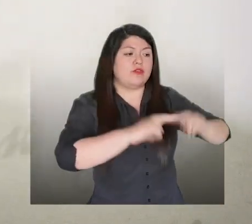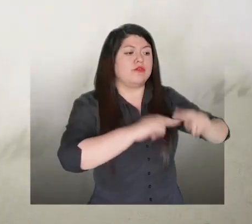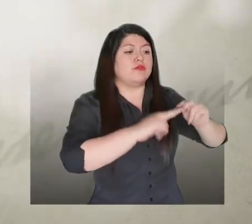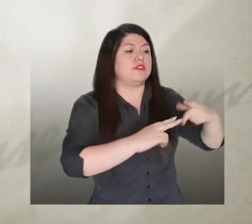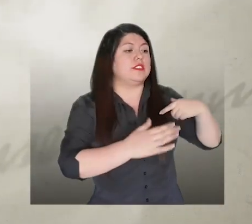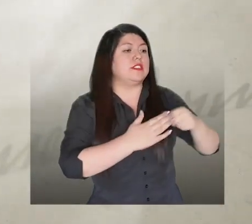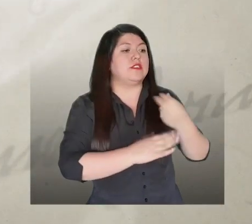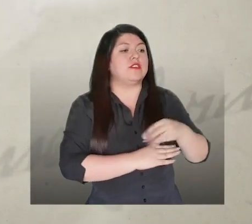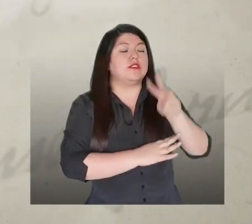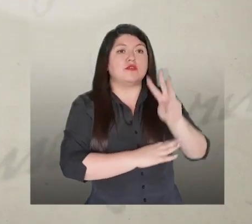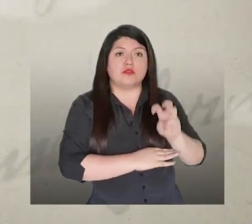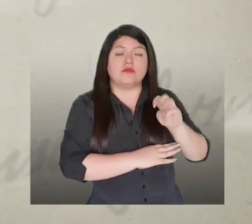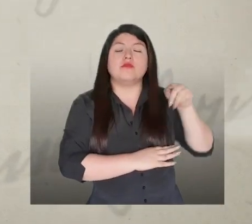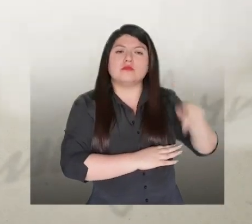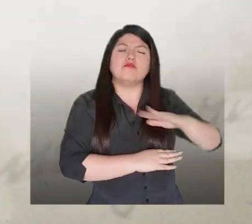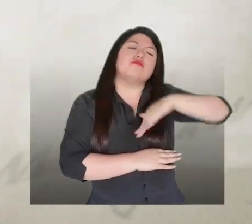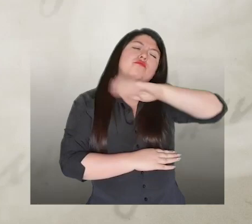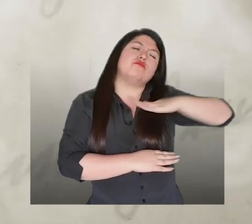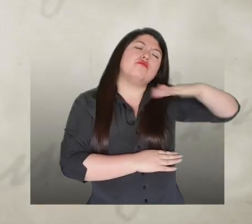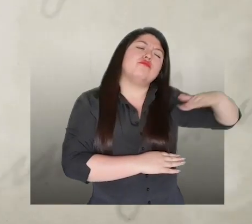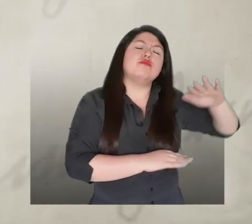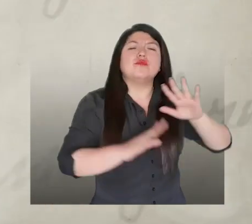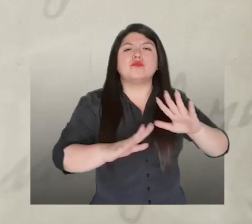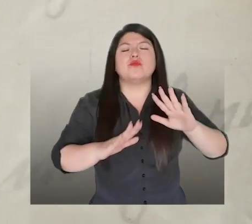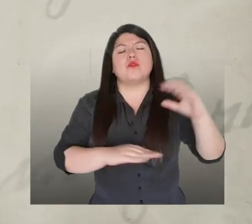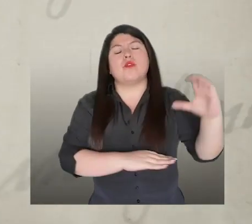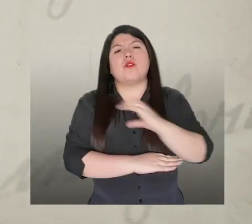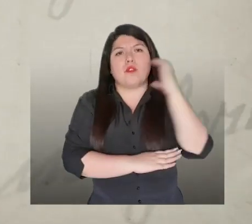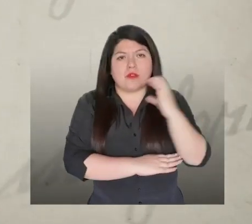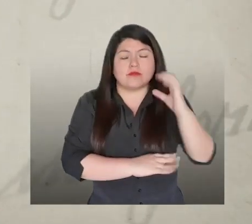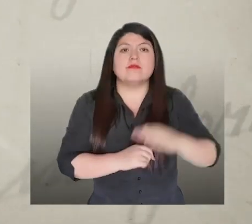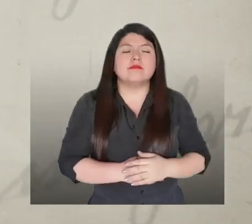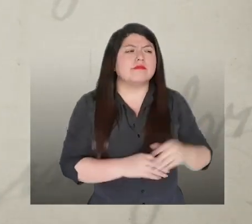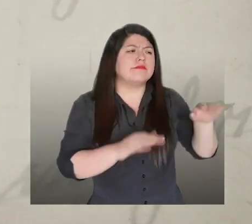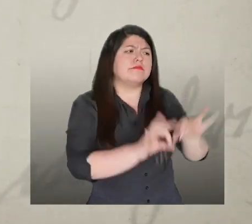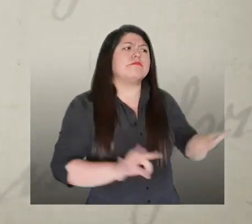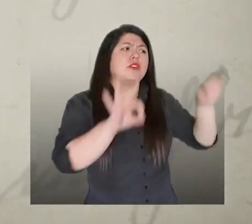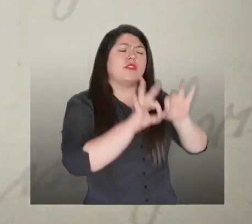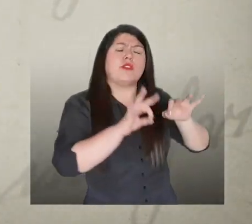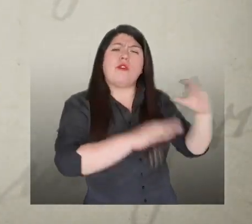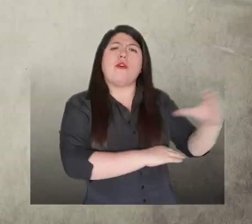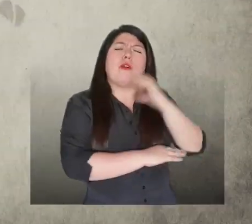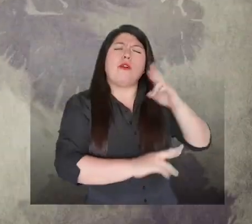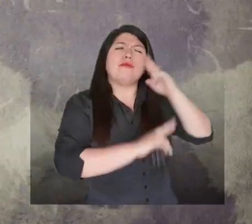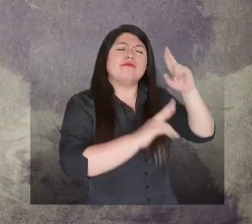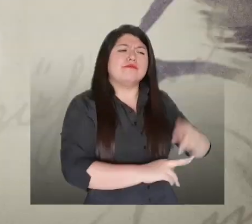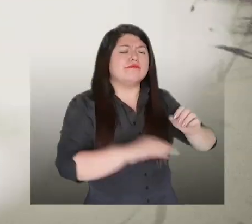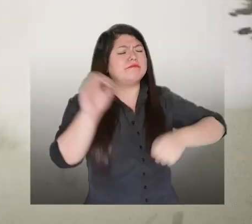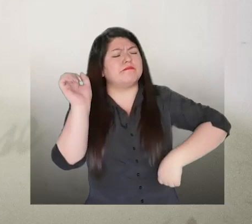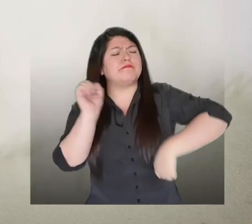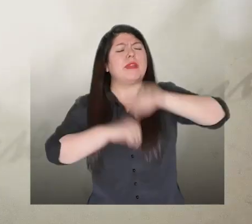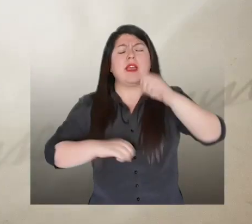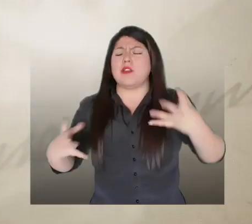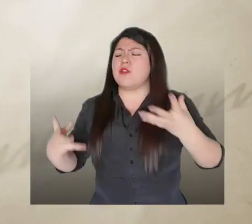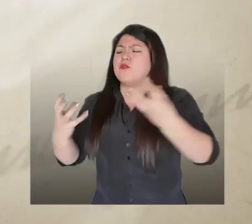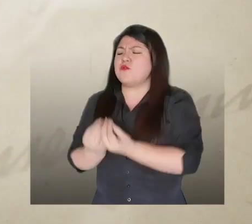Construido a principios del siglo XVIII sobre los Andes colombianos, es uno de los lugares más importantes de Colombia, ya que conmemora